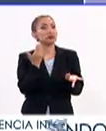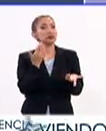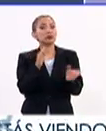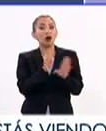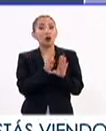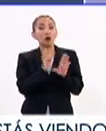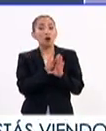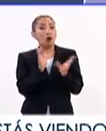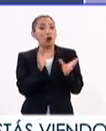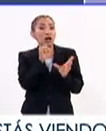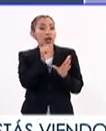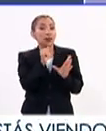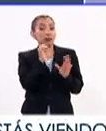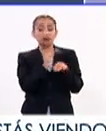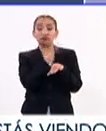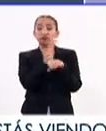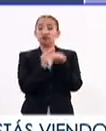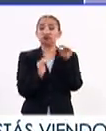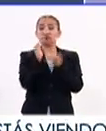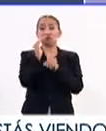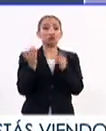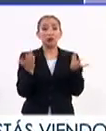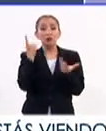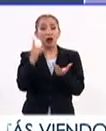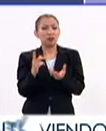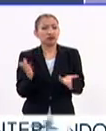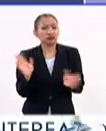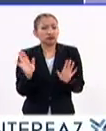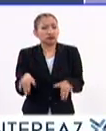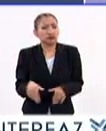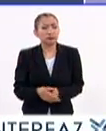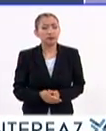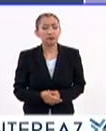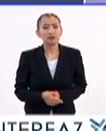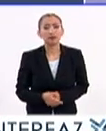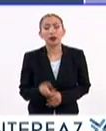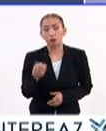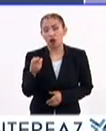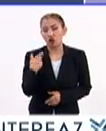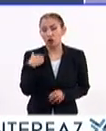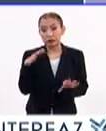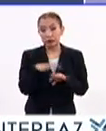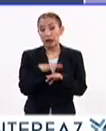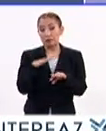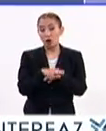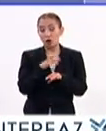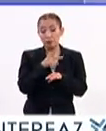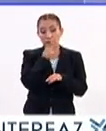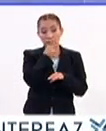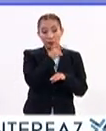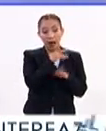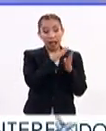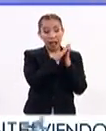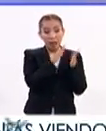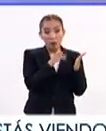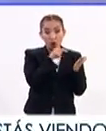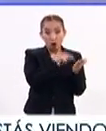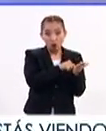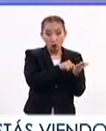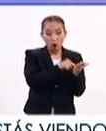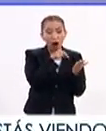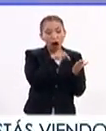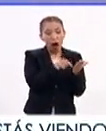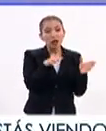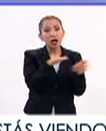calificación académica para hacerlo. Entonces, eso se está modificando. El concepto del libro también, por